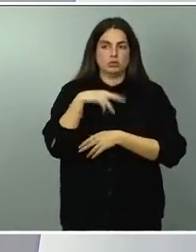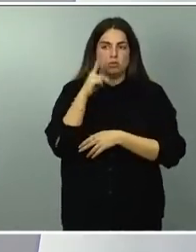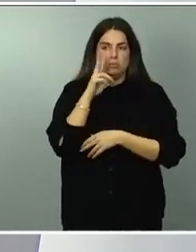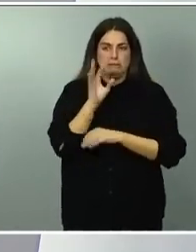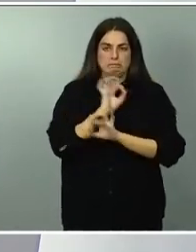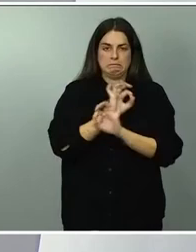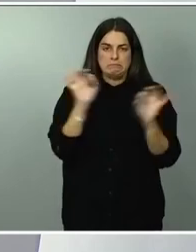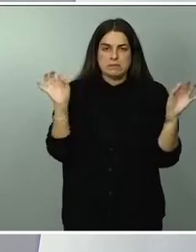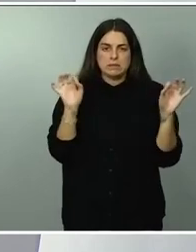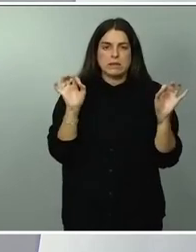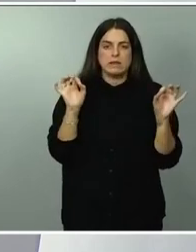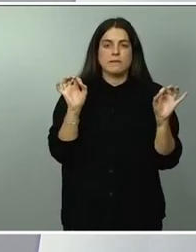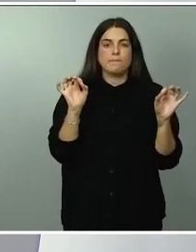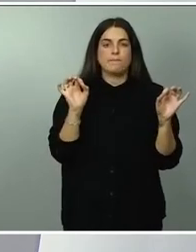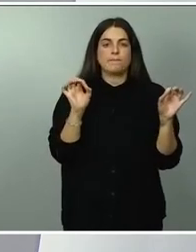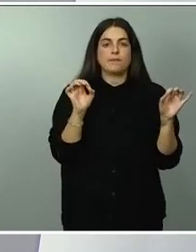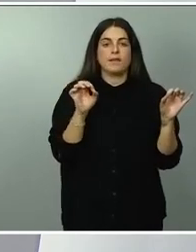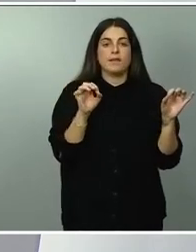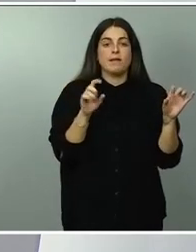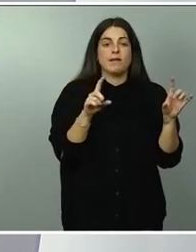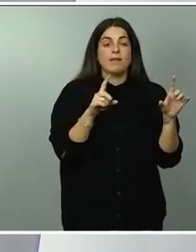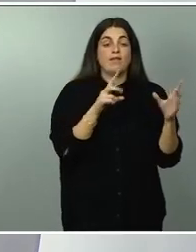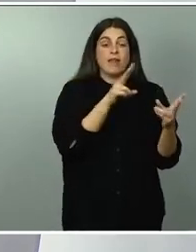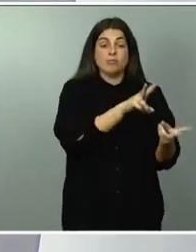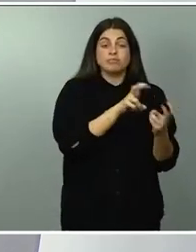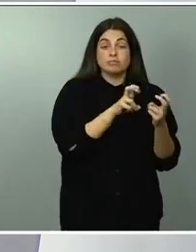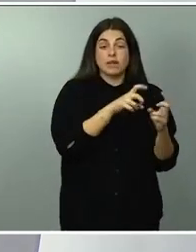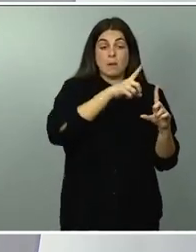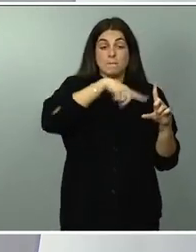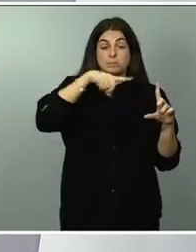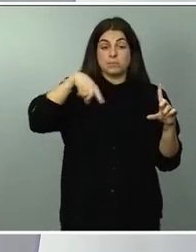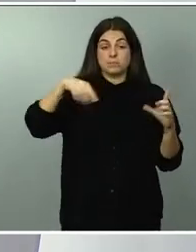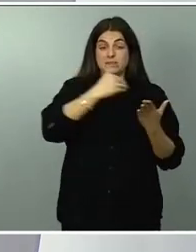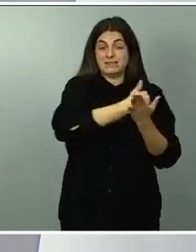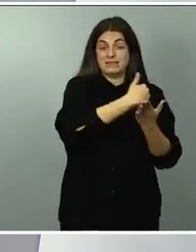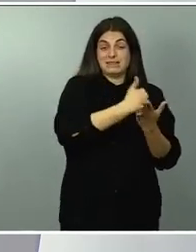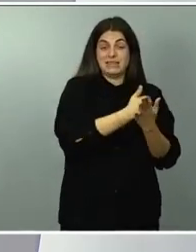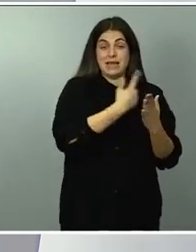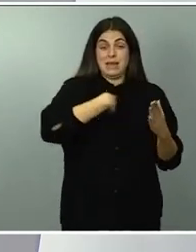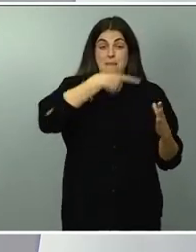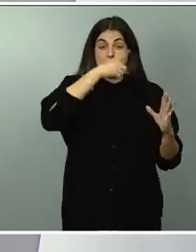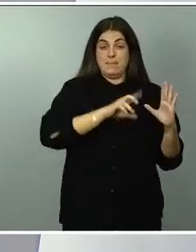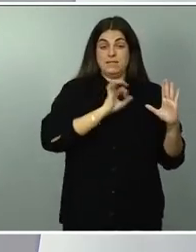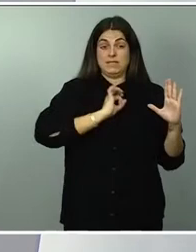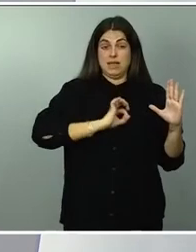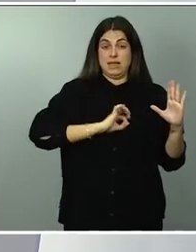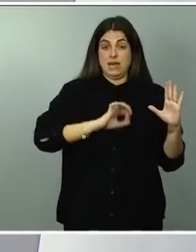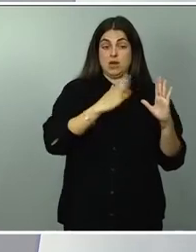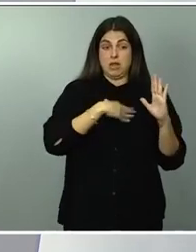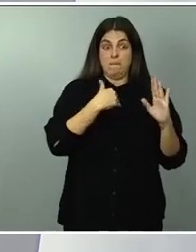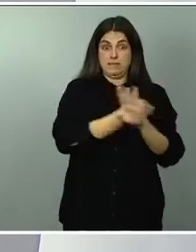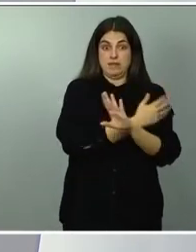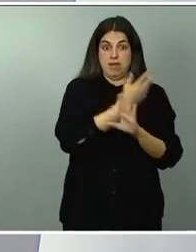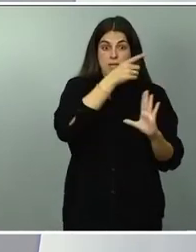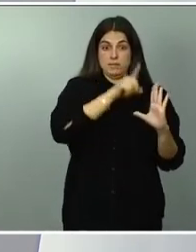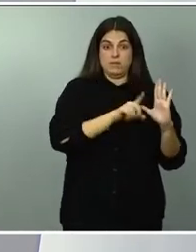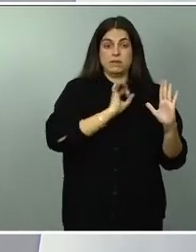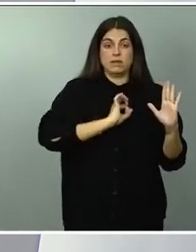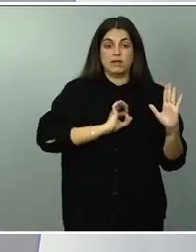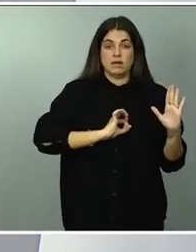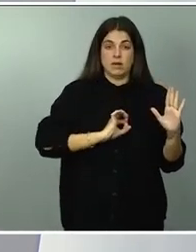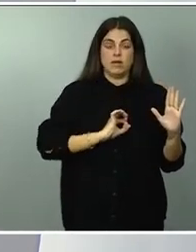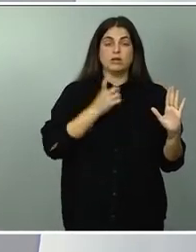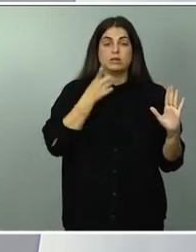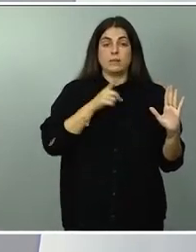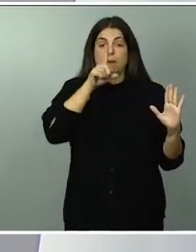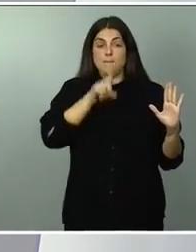de la agencia tributaria en los primeros meses en lo que va del mes de enero lo que ya ha transcurrido enero y lo que va del mes de